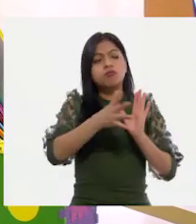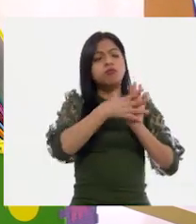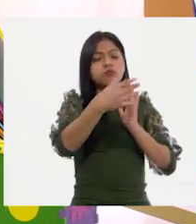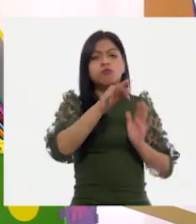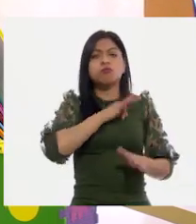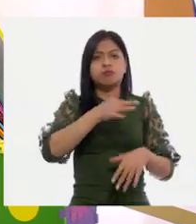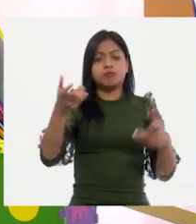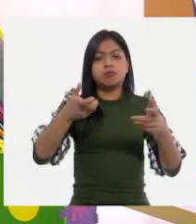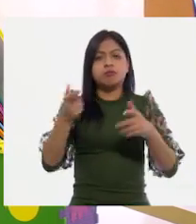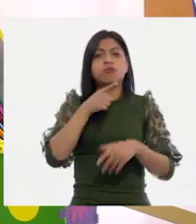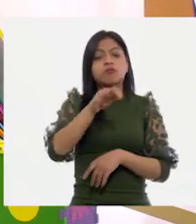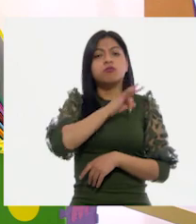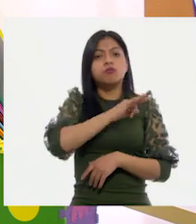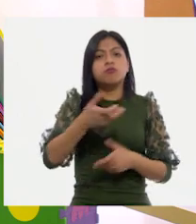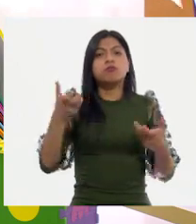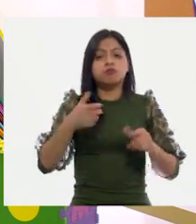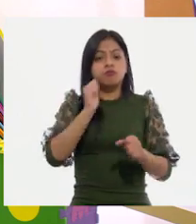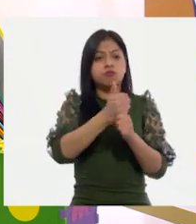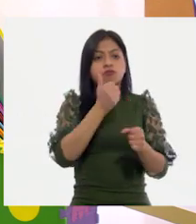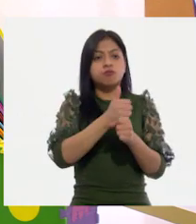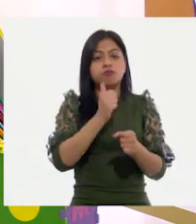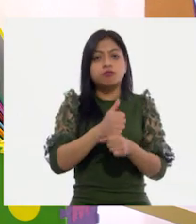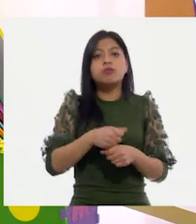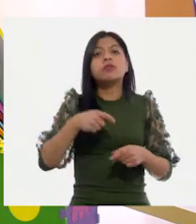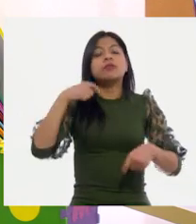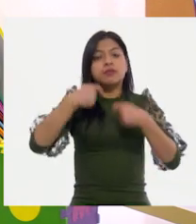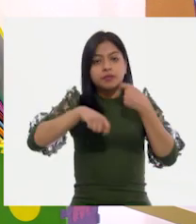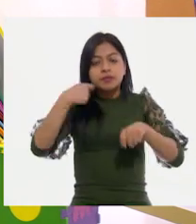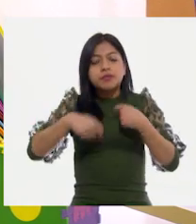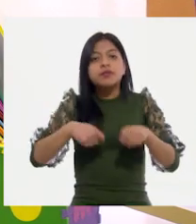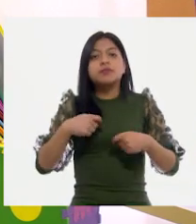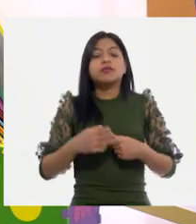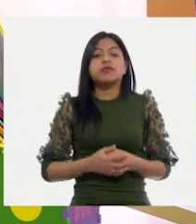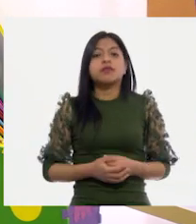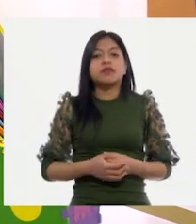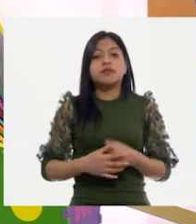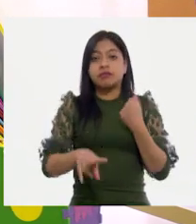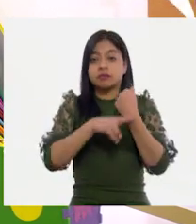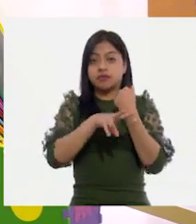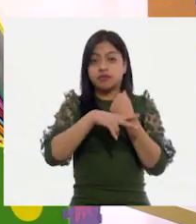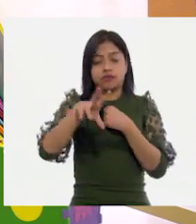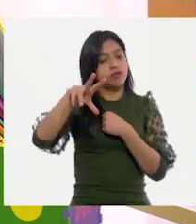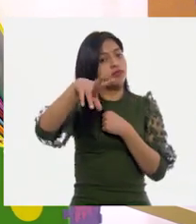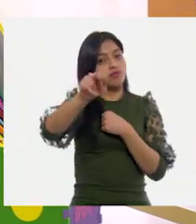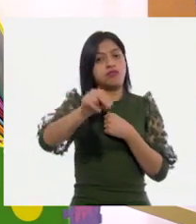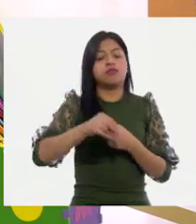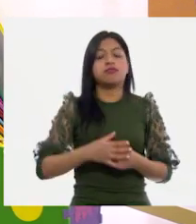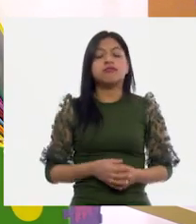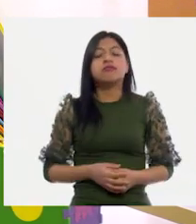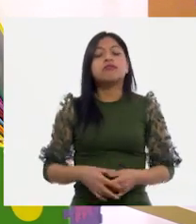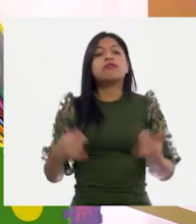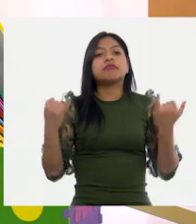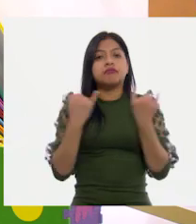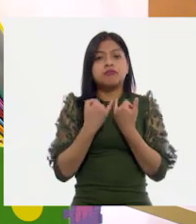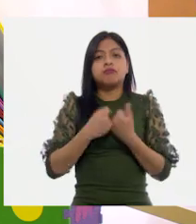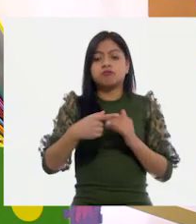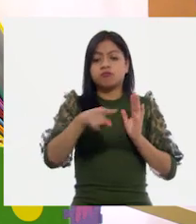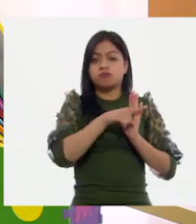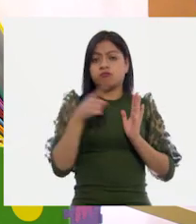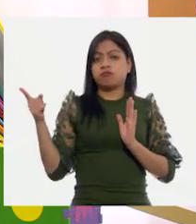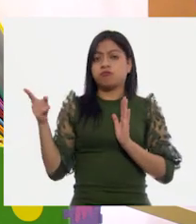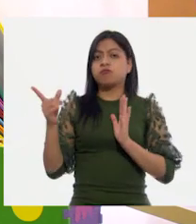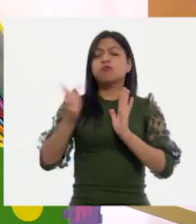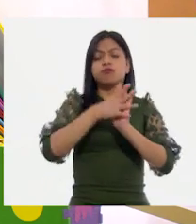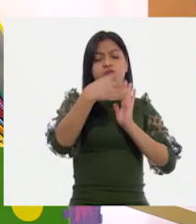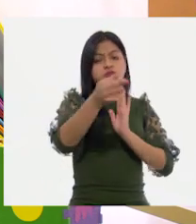pueden utilizar botellas de plástico de preferencia que no sean de vidrio y hagan lo mismo que hicimos nosotros en esta